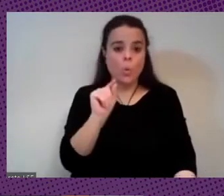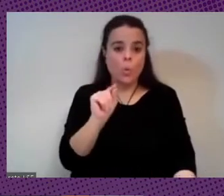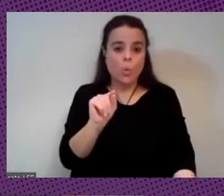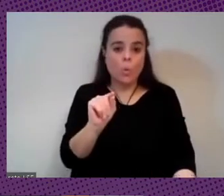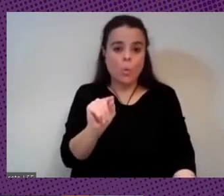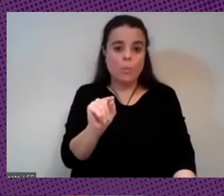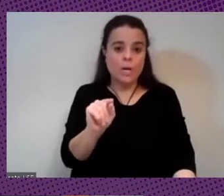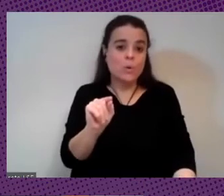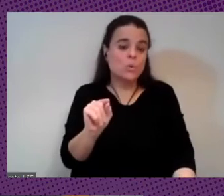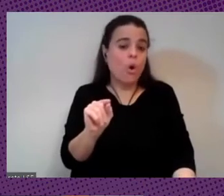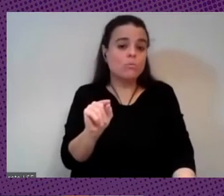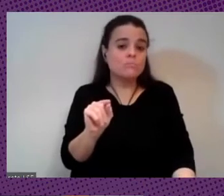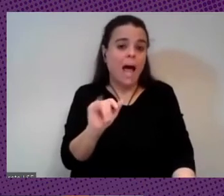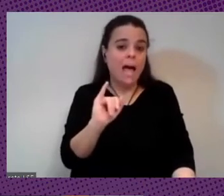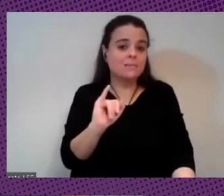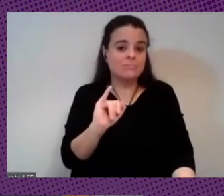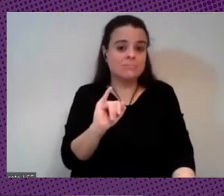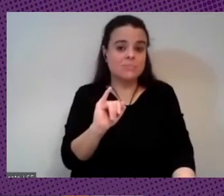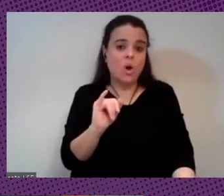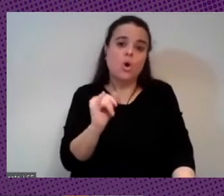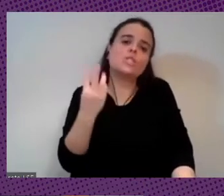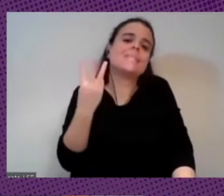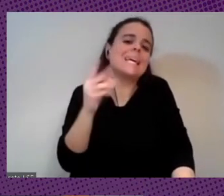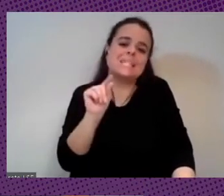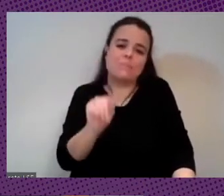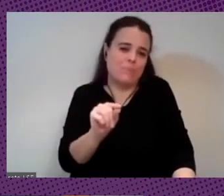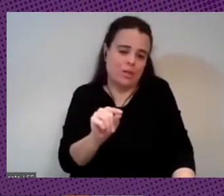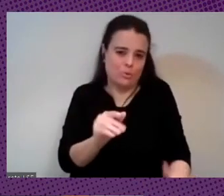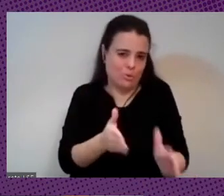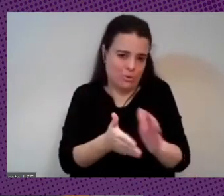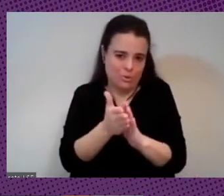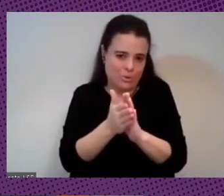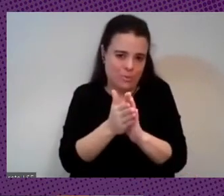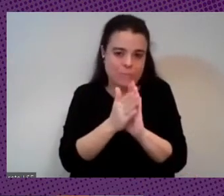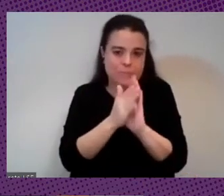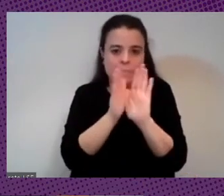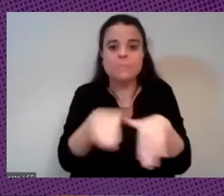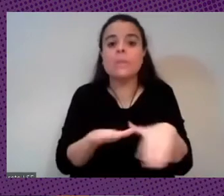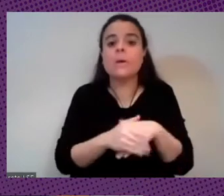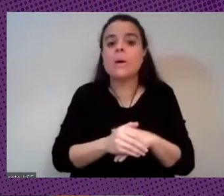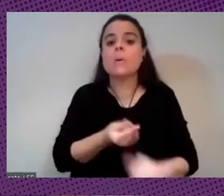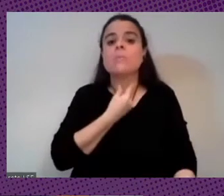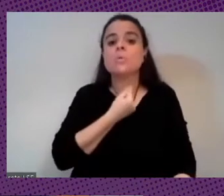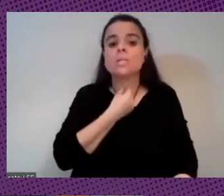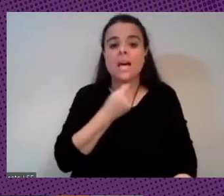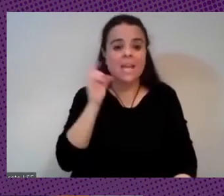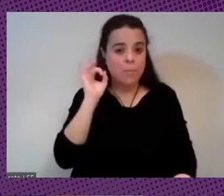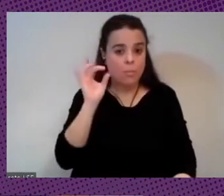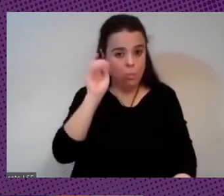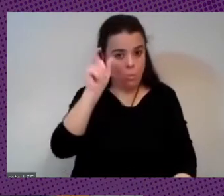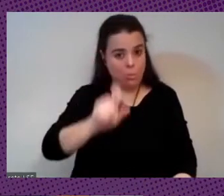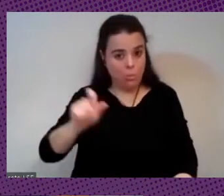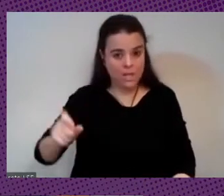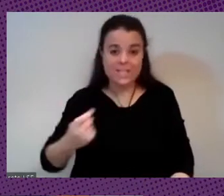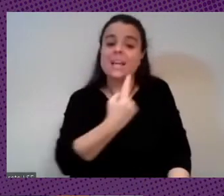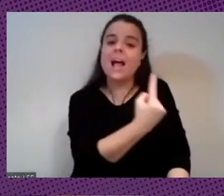llama de gloria o tenemos como tres minutos para terminar donde me gustaría que cada uno de los ponentes que estáis aquí dierais